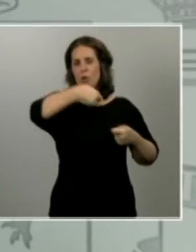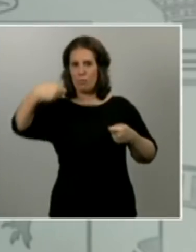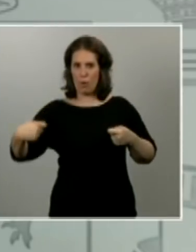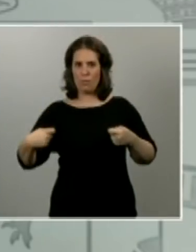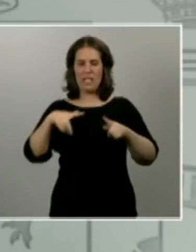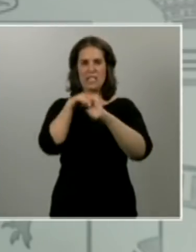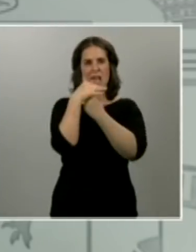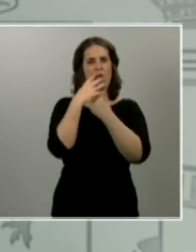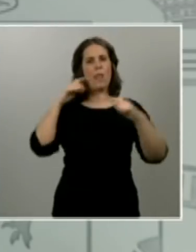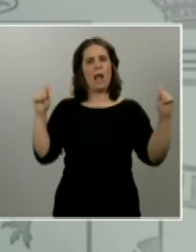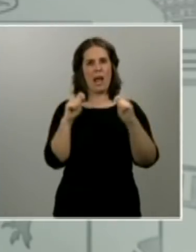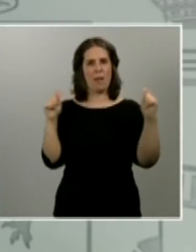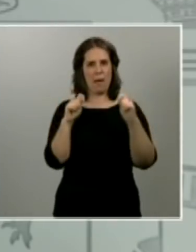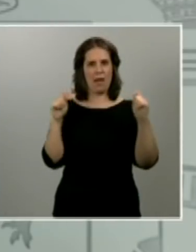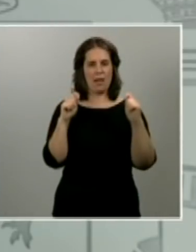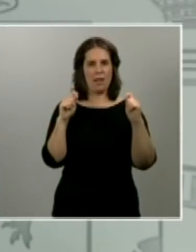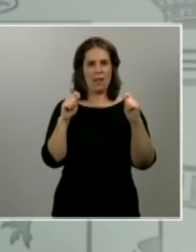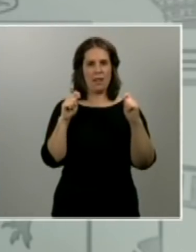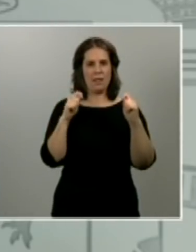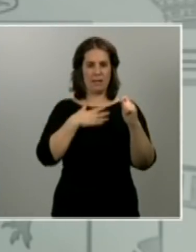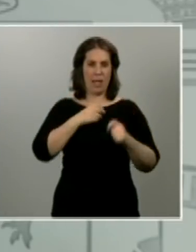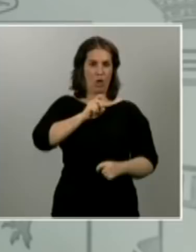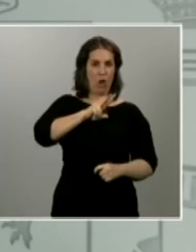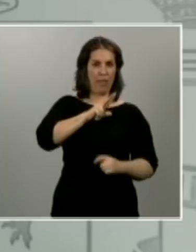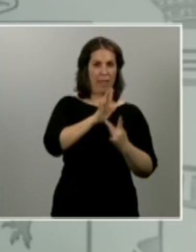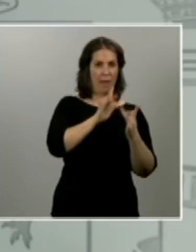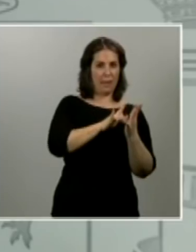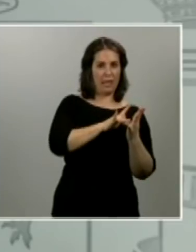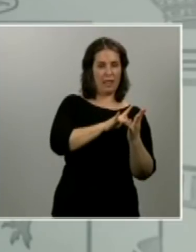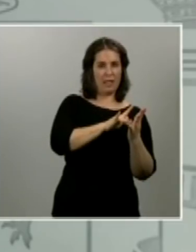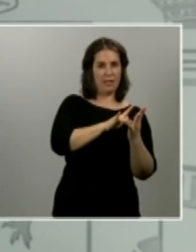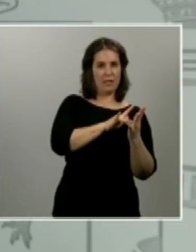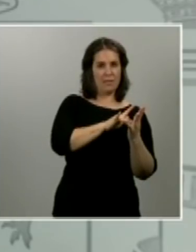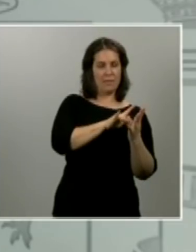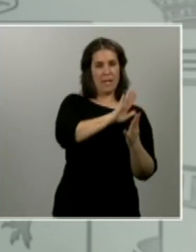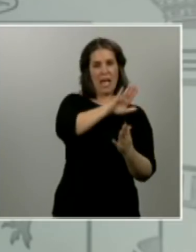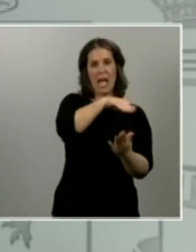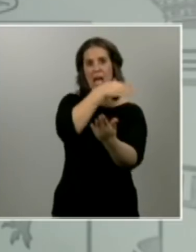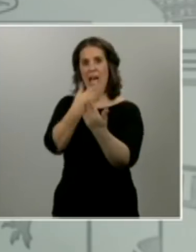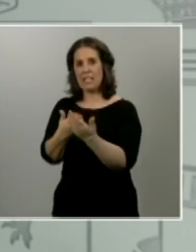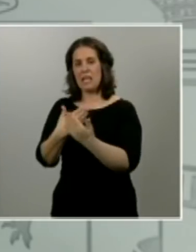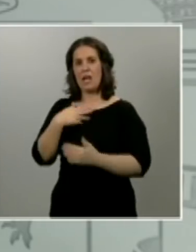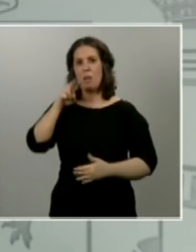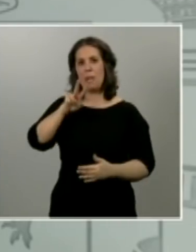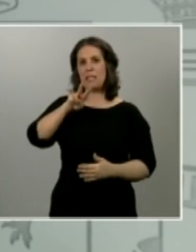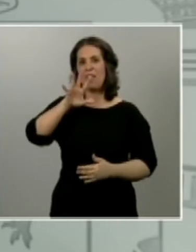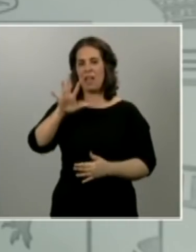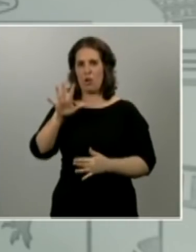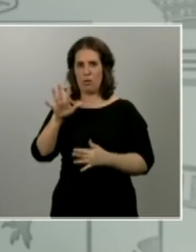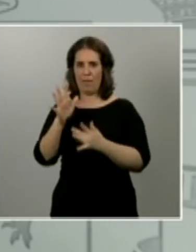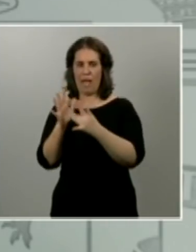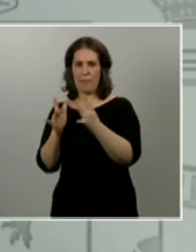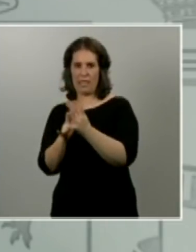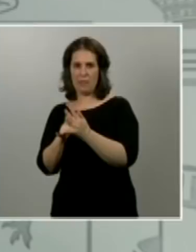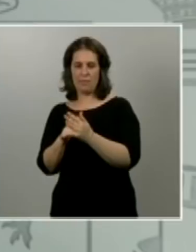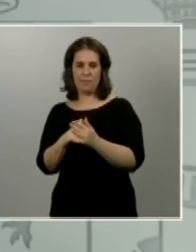de alarma el 12 de abril hasta las 24 horas del sábado 25 de abril. Nuevamente solicitaremos al